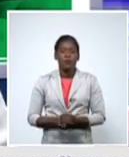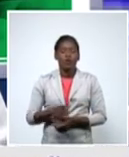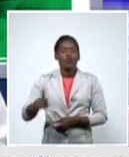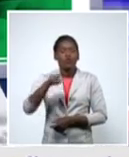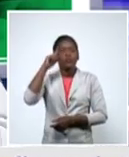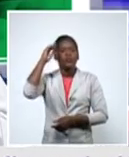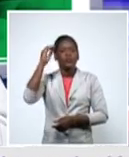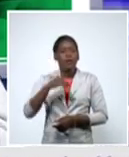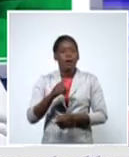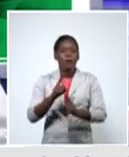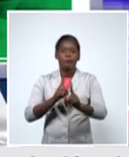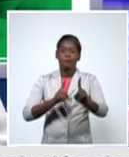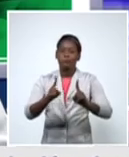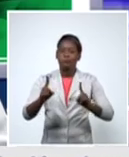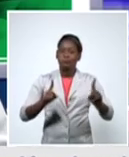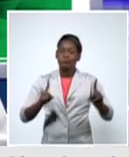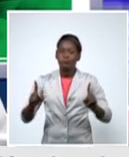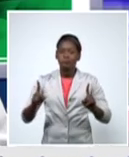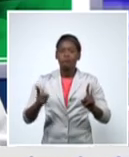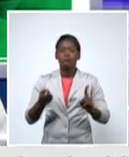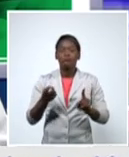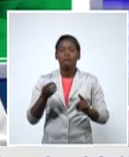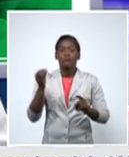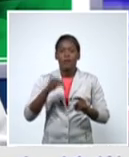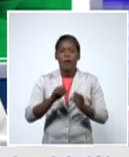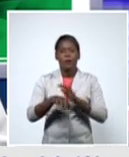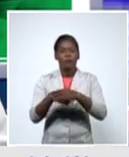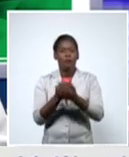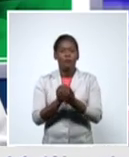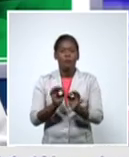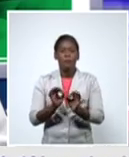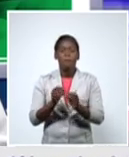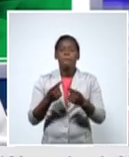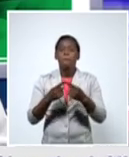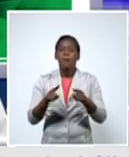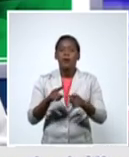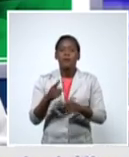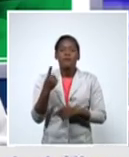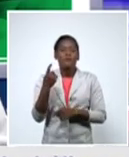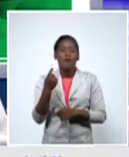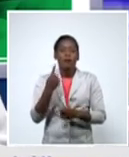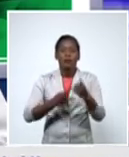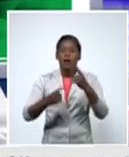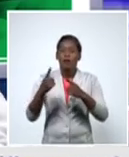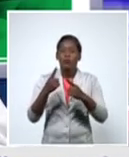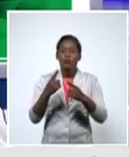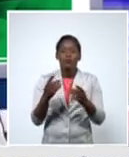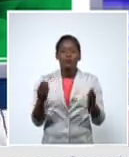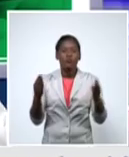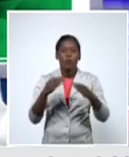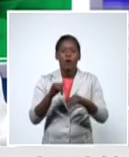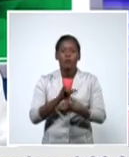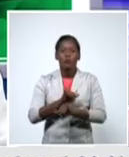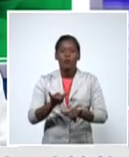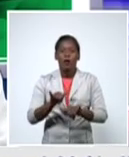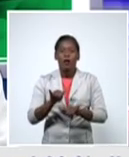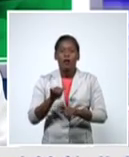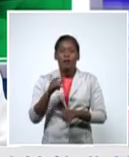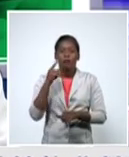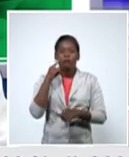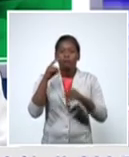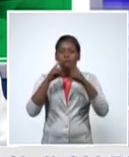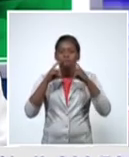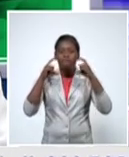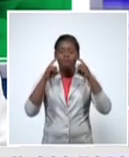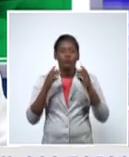sumamente importantes pero el nasobuco y eso entraña mucho riesgo para la transmisión de